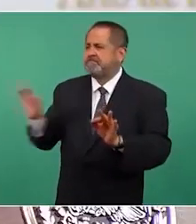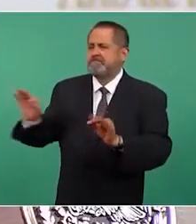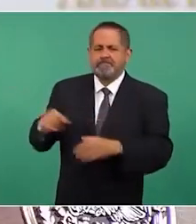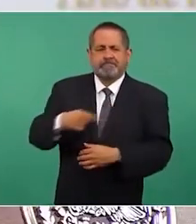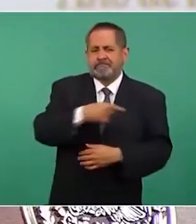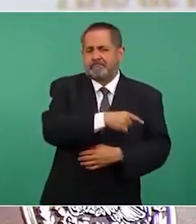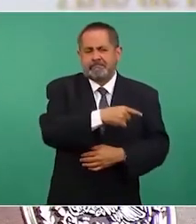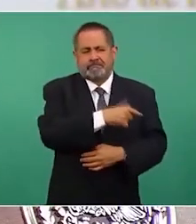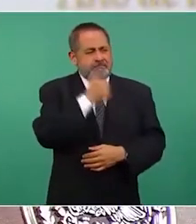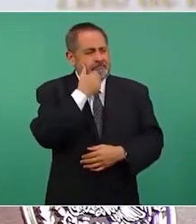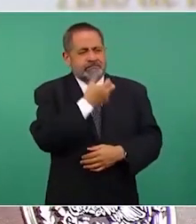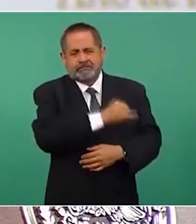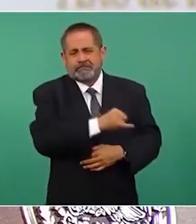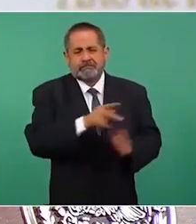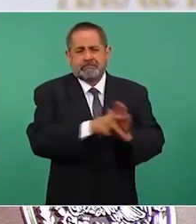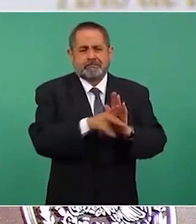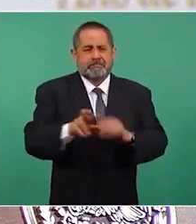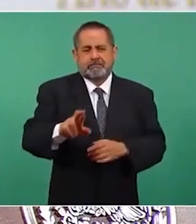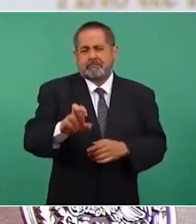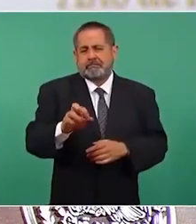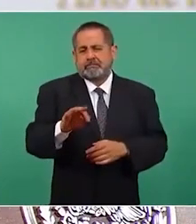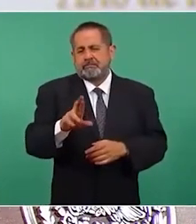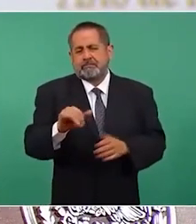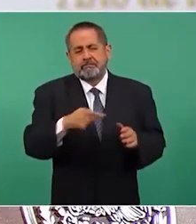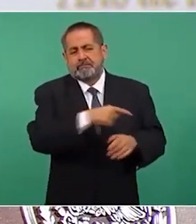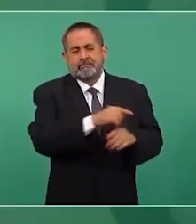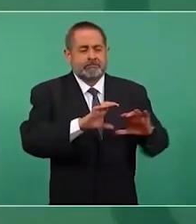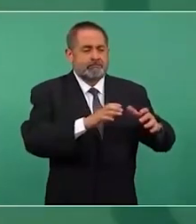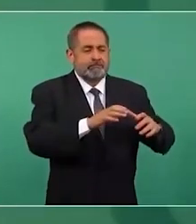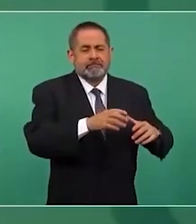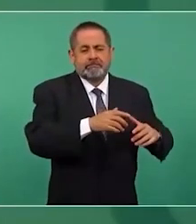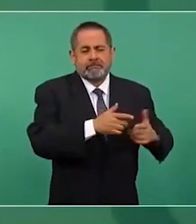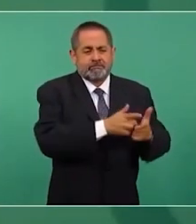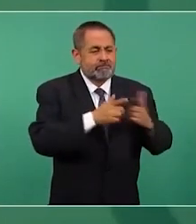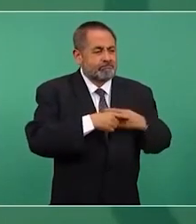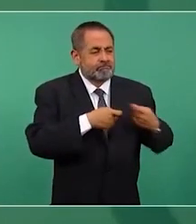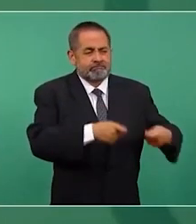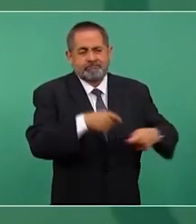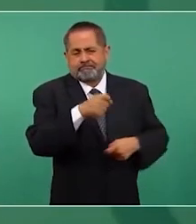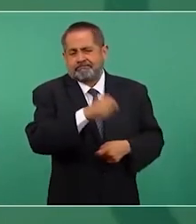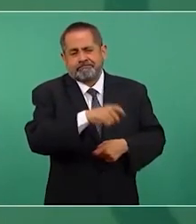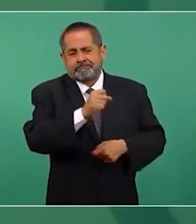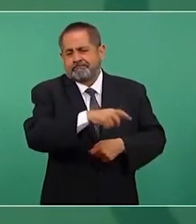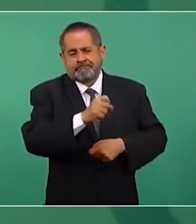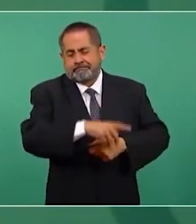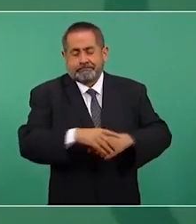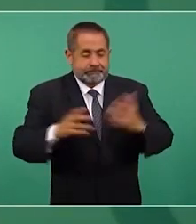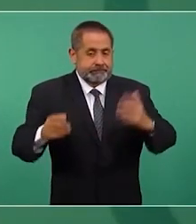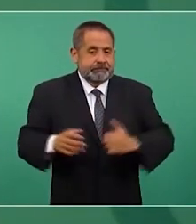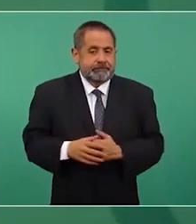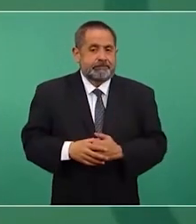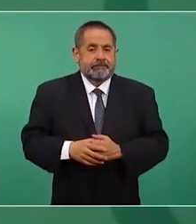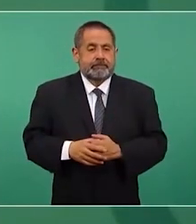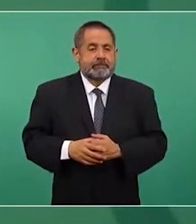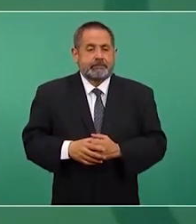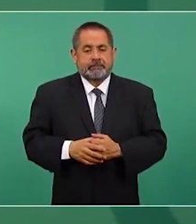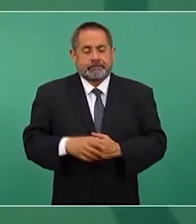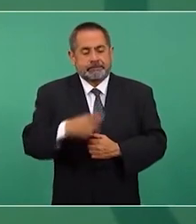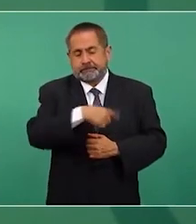conservadurismo así es son muy